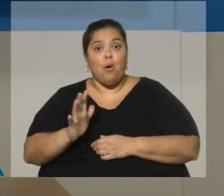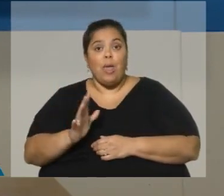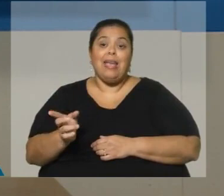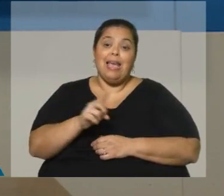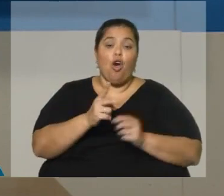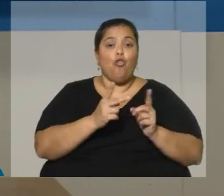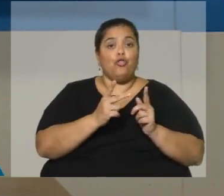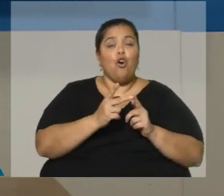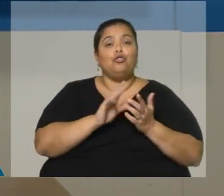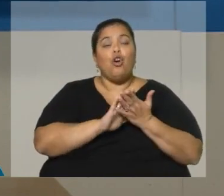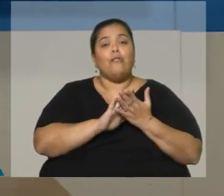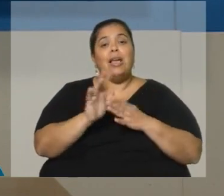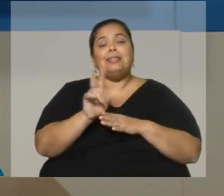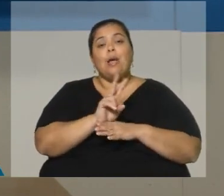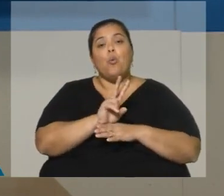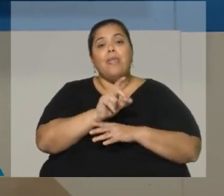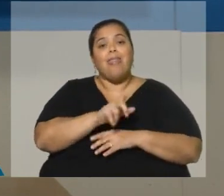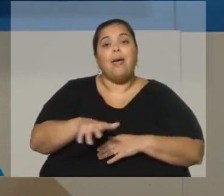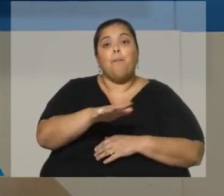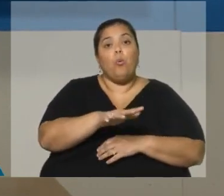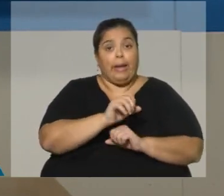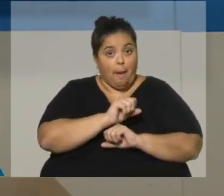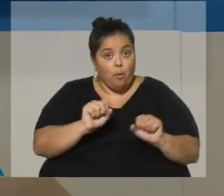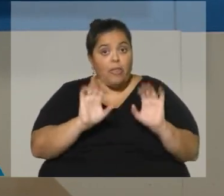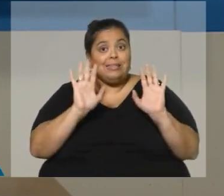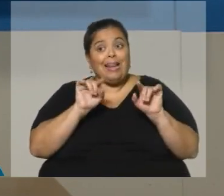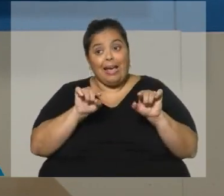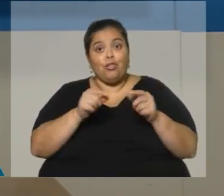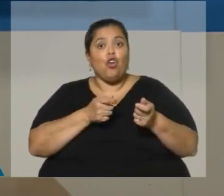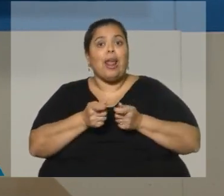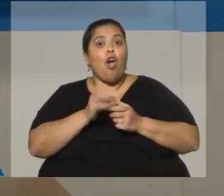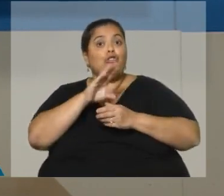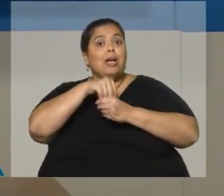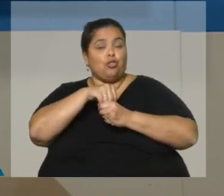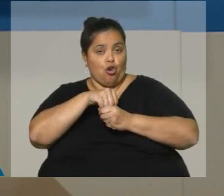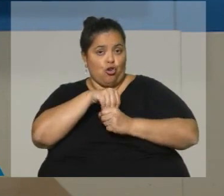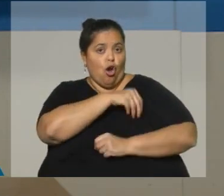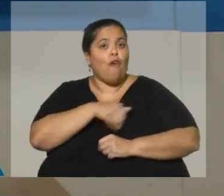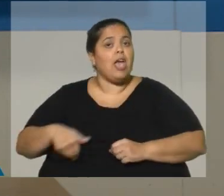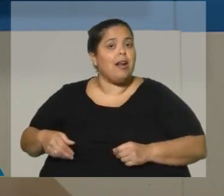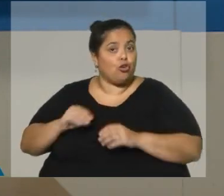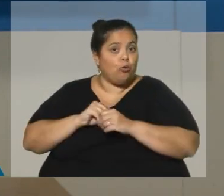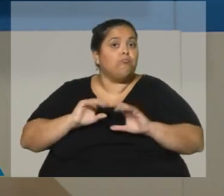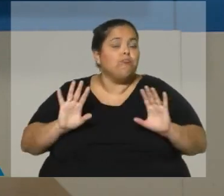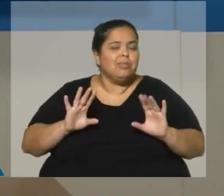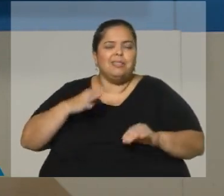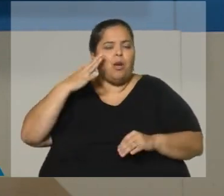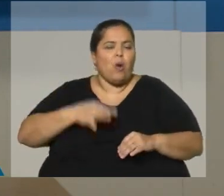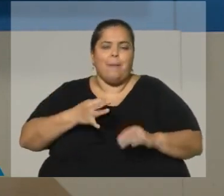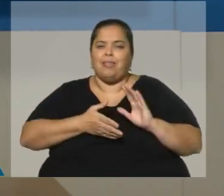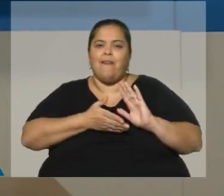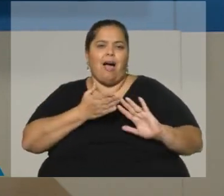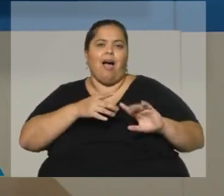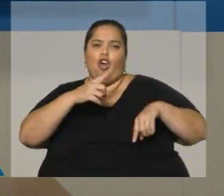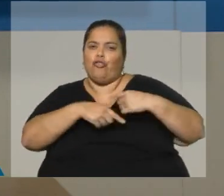es probable que estos temas puedan ser motivo de negociación interna en el gobierno. Es evidente que los roces van a seguir y